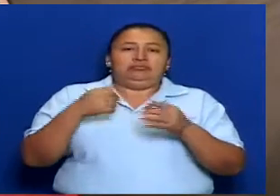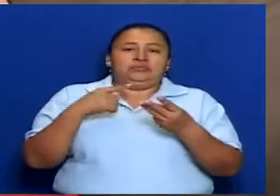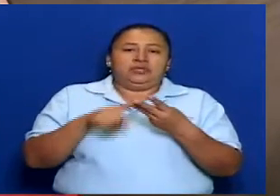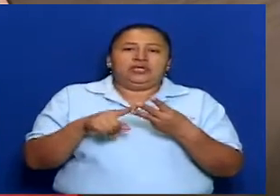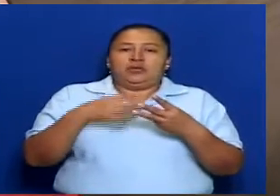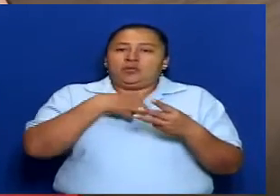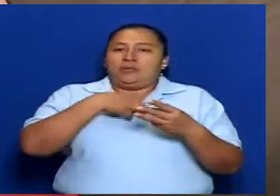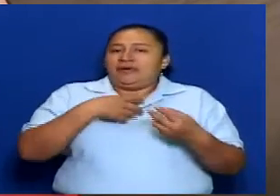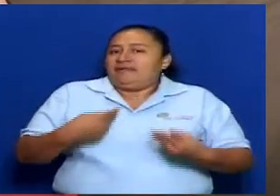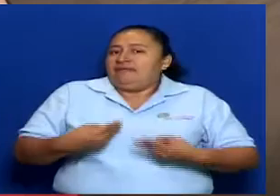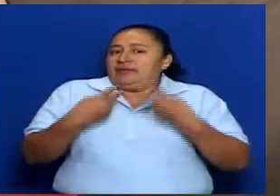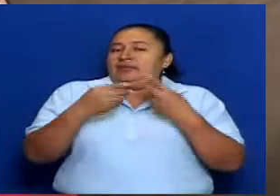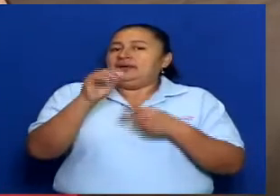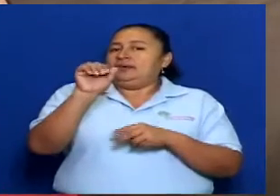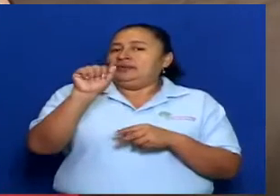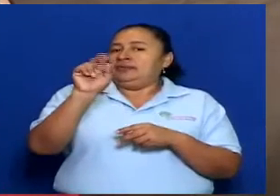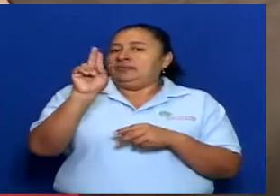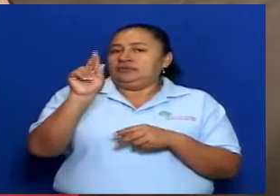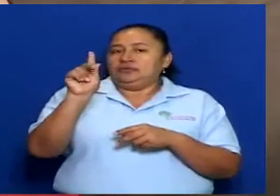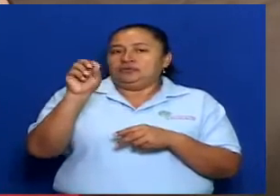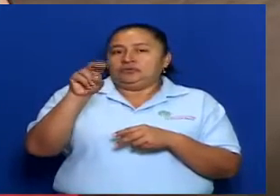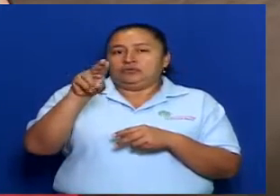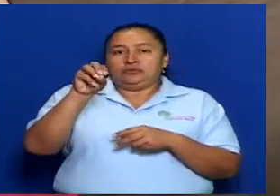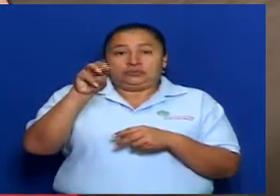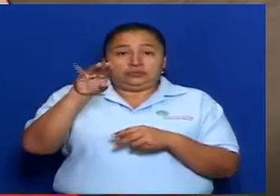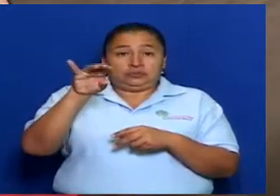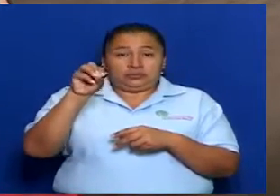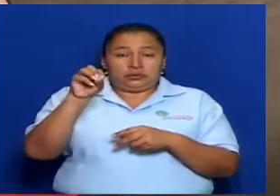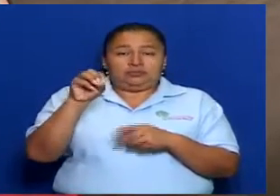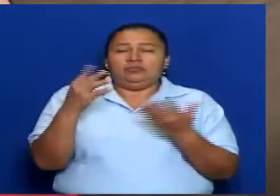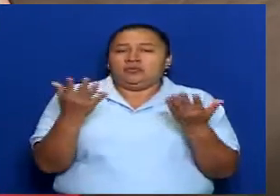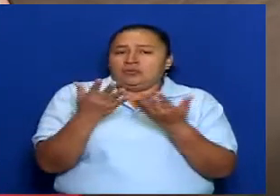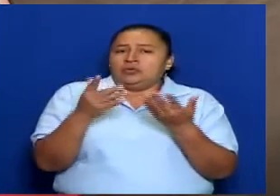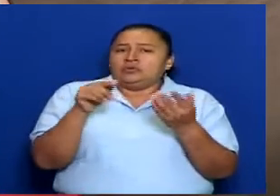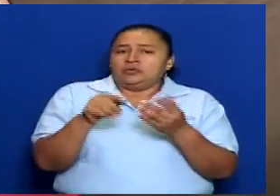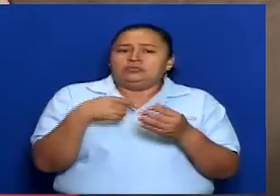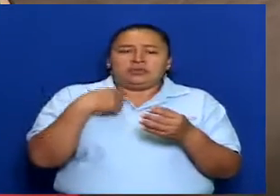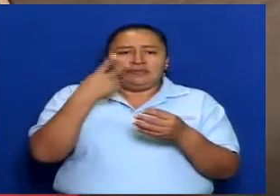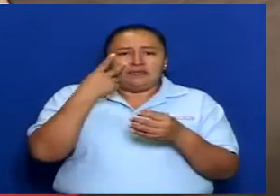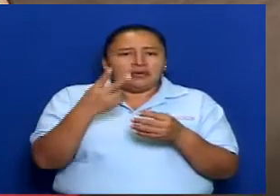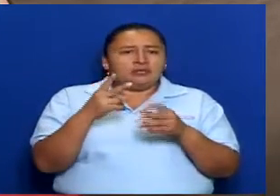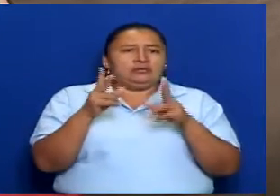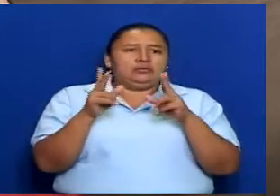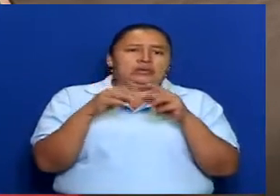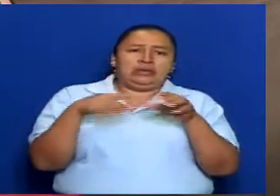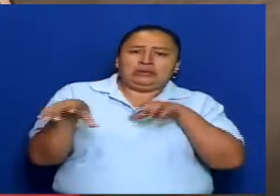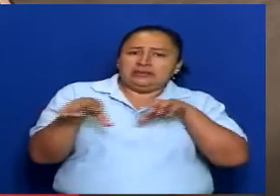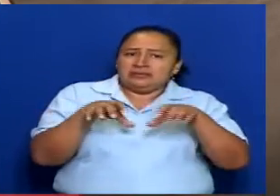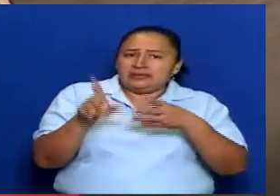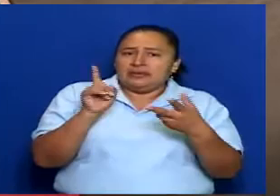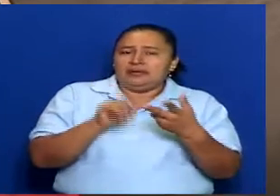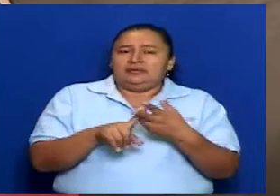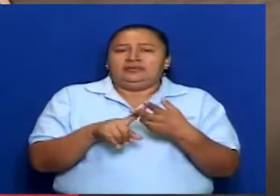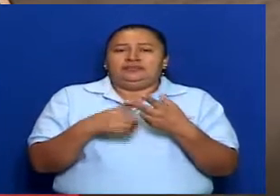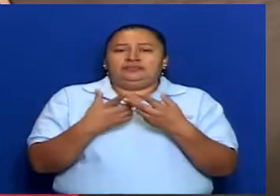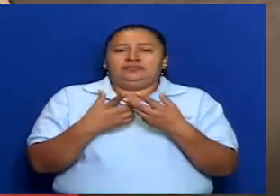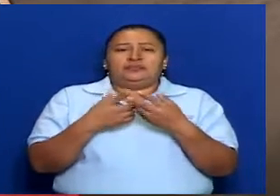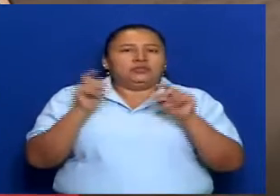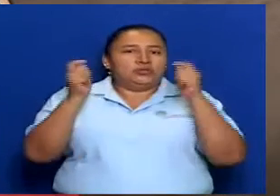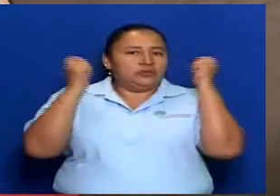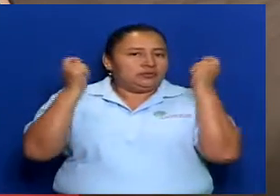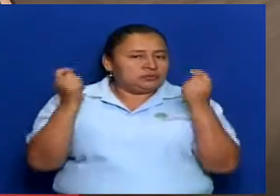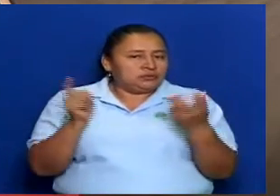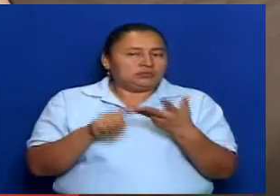reclae también estar inmerso en las actividades, en las celebraciones, en divulgar,